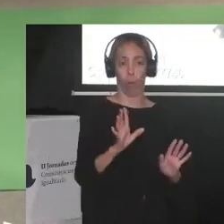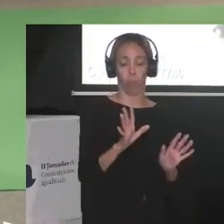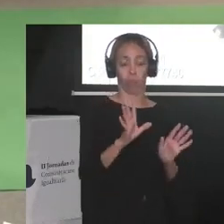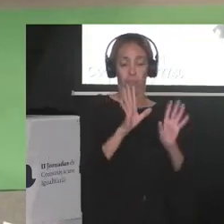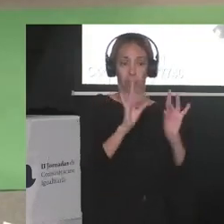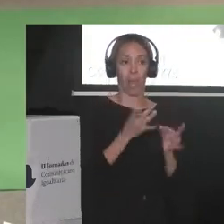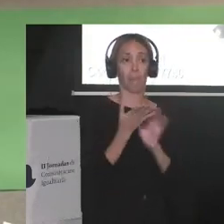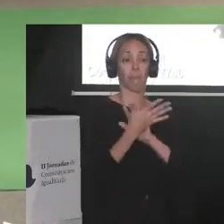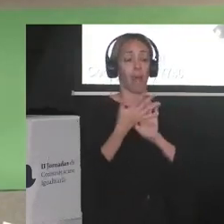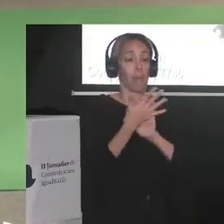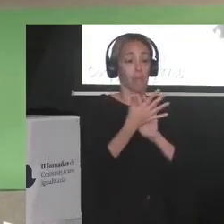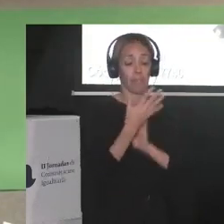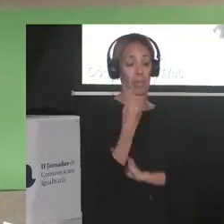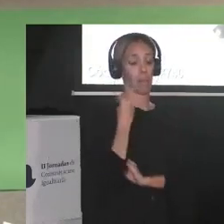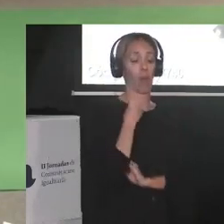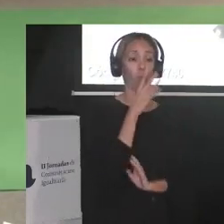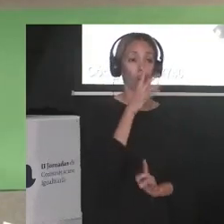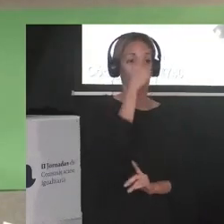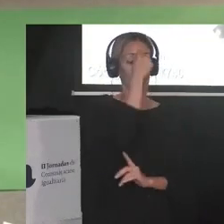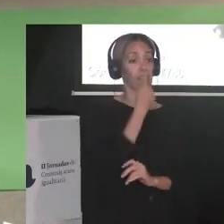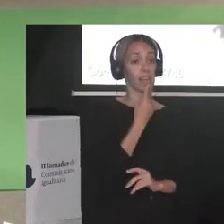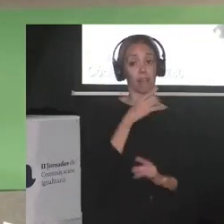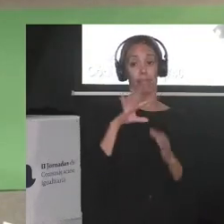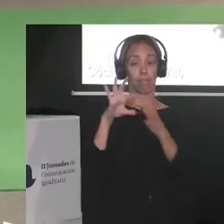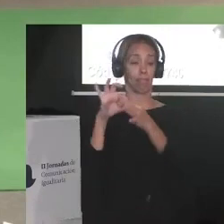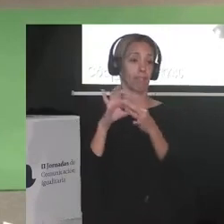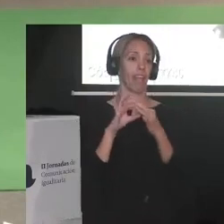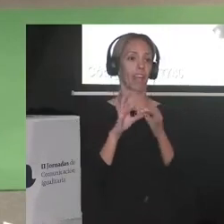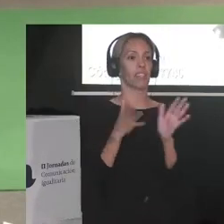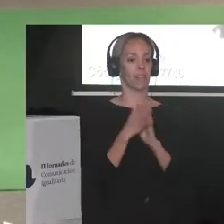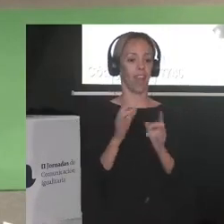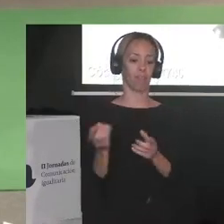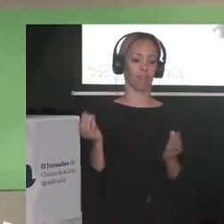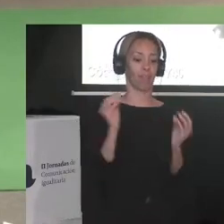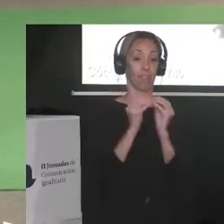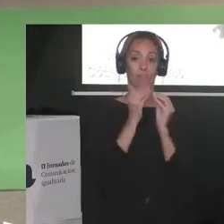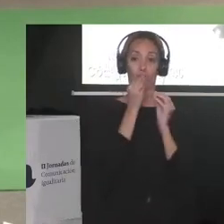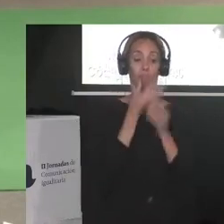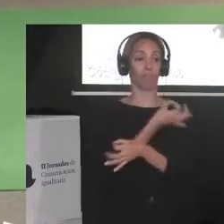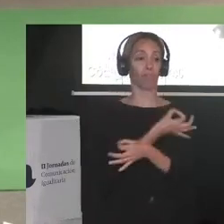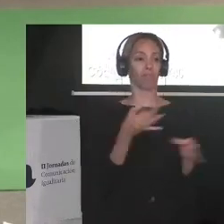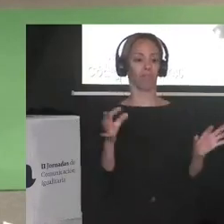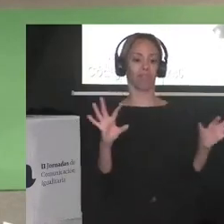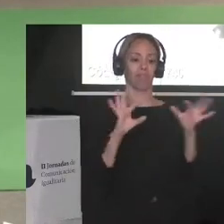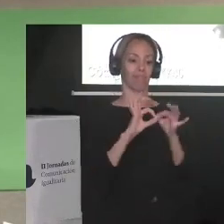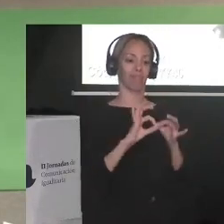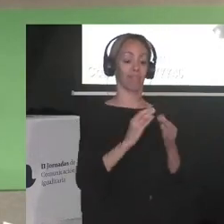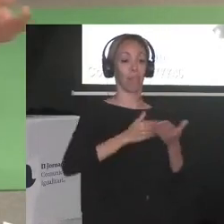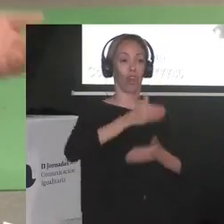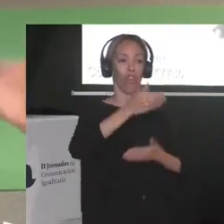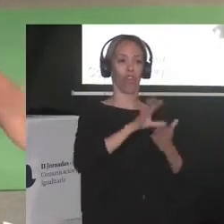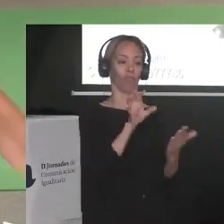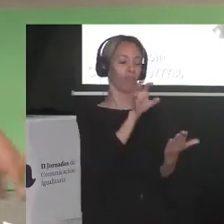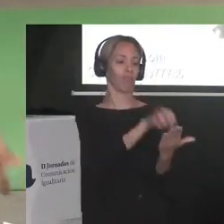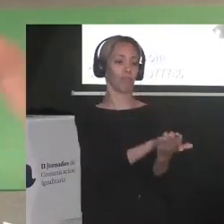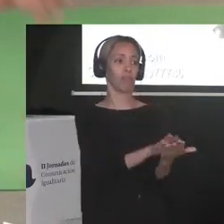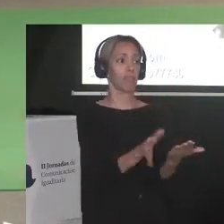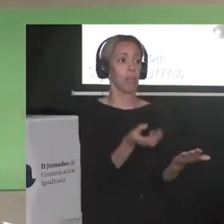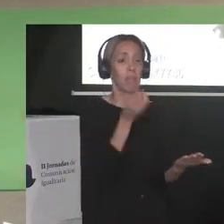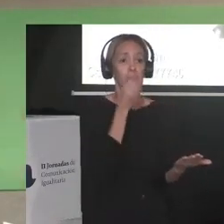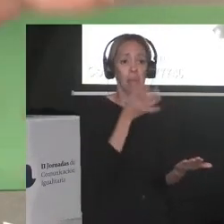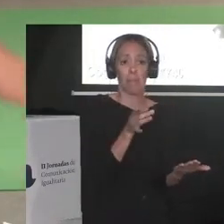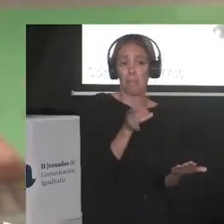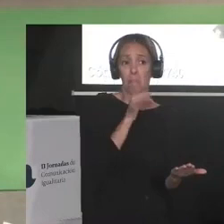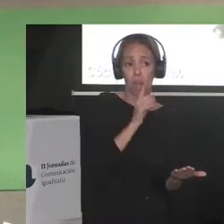ahí estaba ¿no? tenía el perfil para hacerlo qué bien queda ¿no? qué bien queda para los y sí no está mal o sea lo